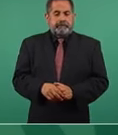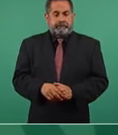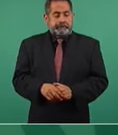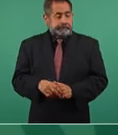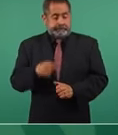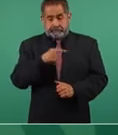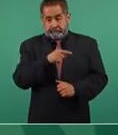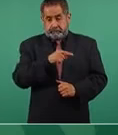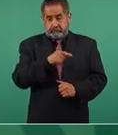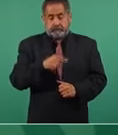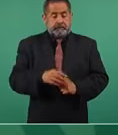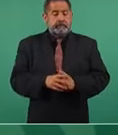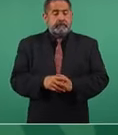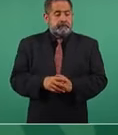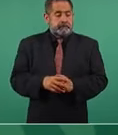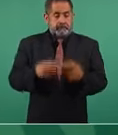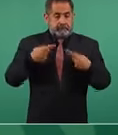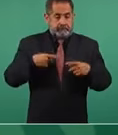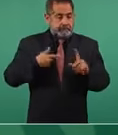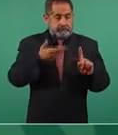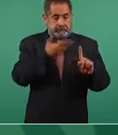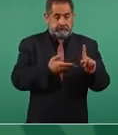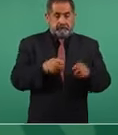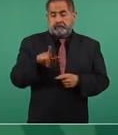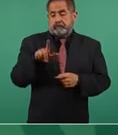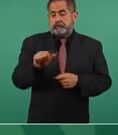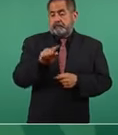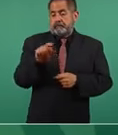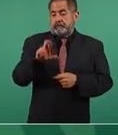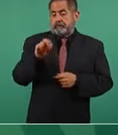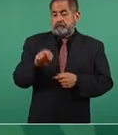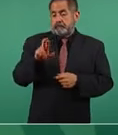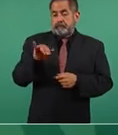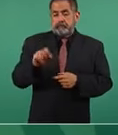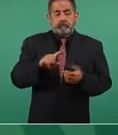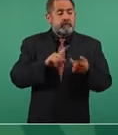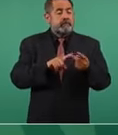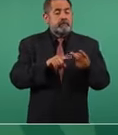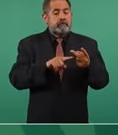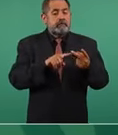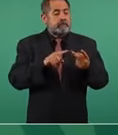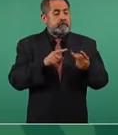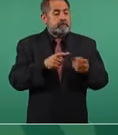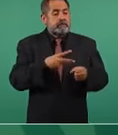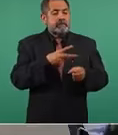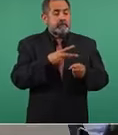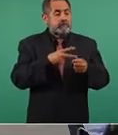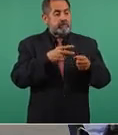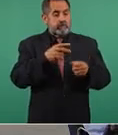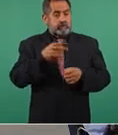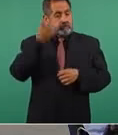Este señor, esta persona es el segundo en el Reforma.